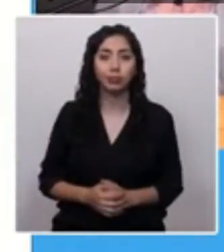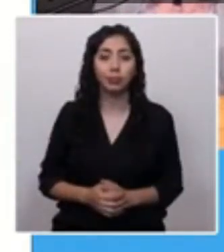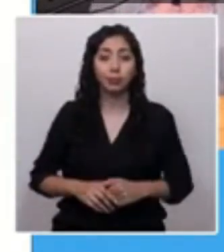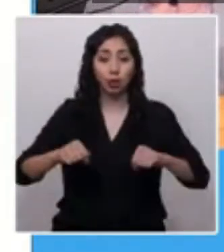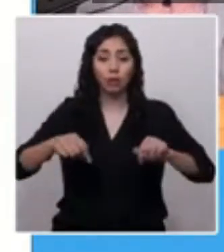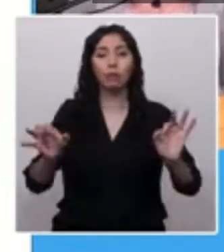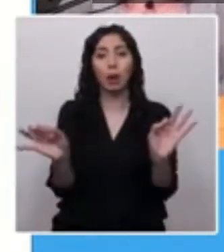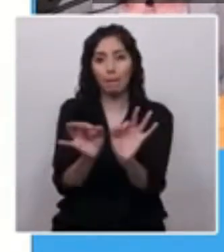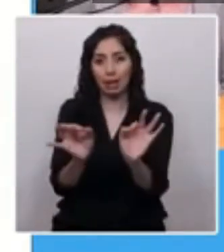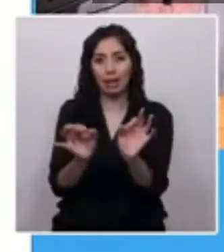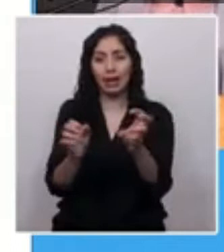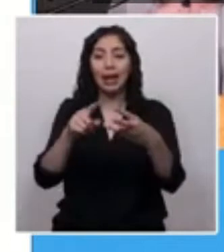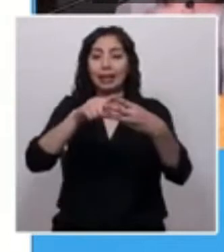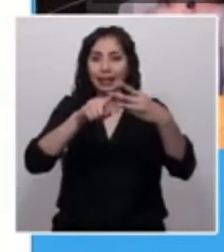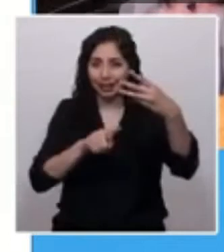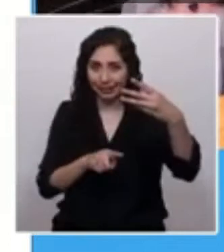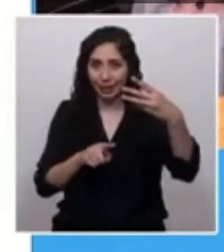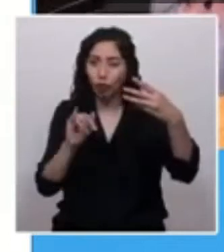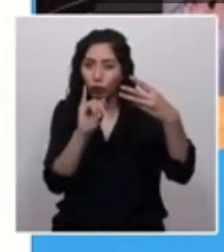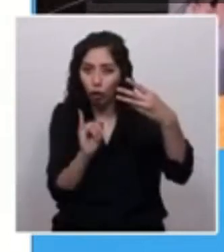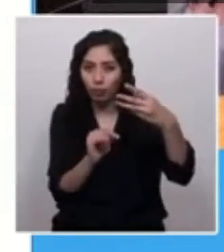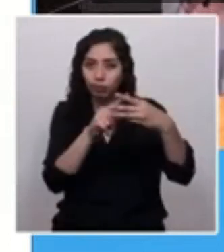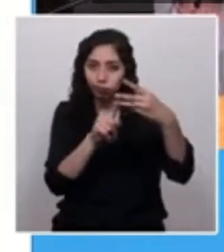continuación. Siguiente, por favor.